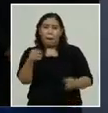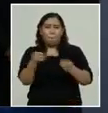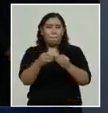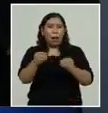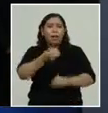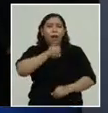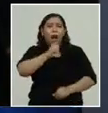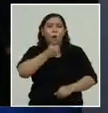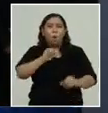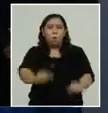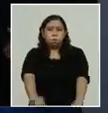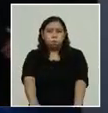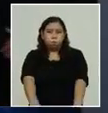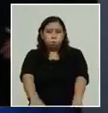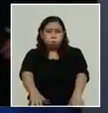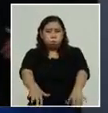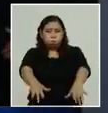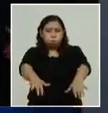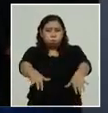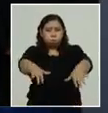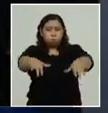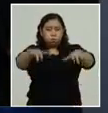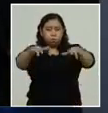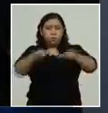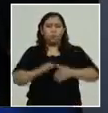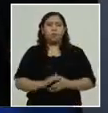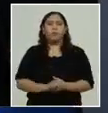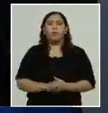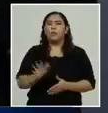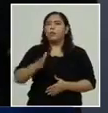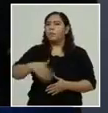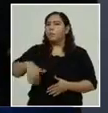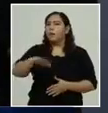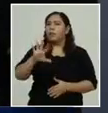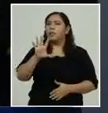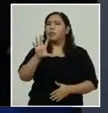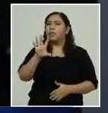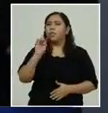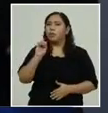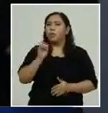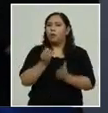Estamos hablando de alrededor de 50 lanchas,